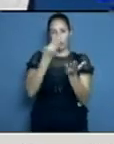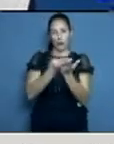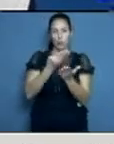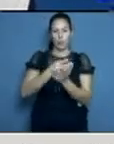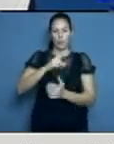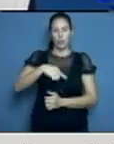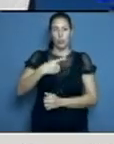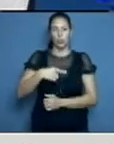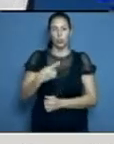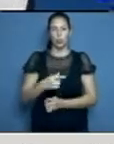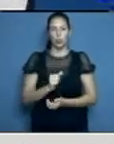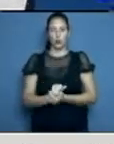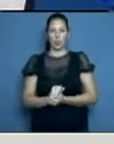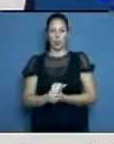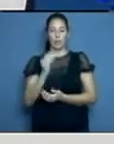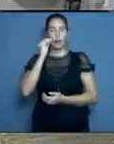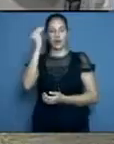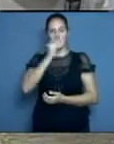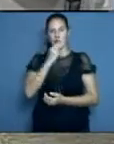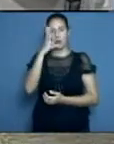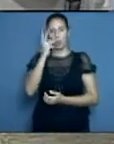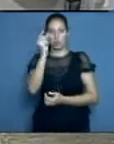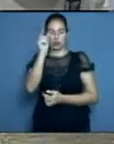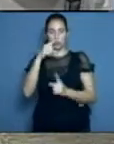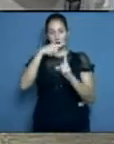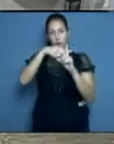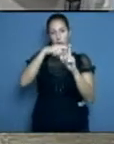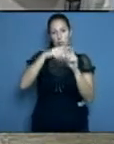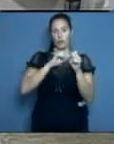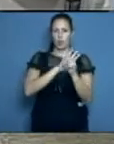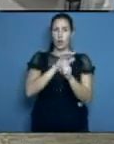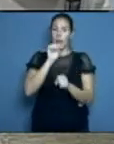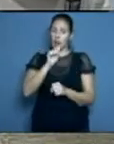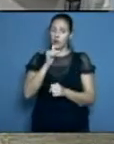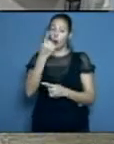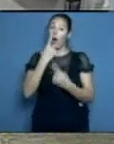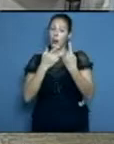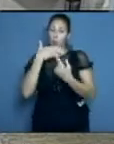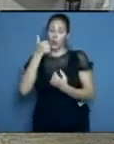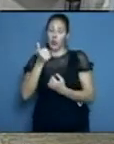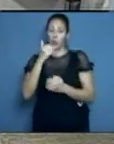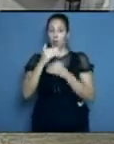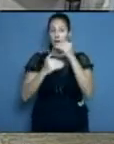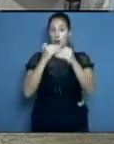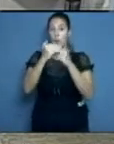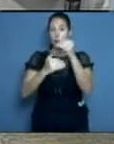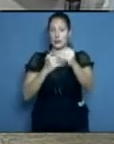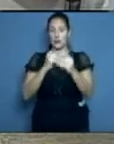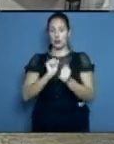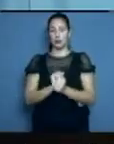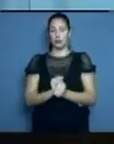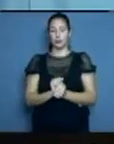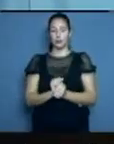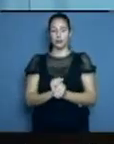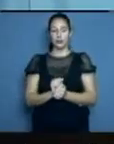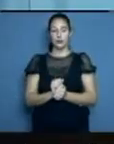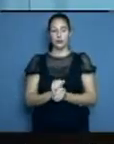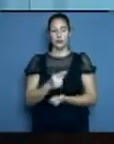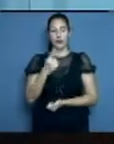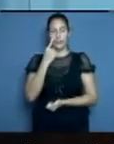.000 muestras diarias procesadas para el diagnóstico de la COVID. Pienso que hemos ido avanzando en este tema y que es muy importante. Bueno,